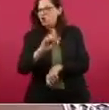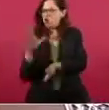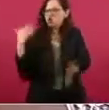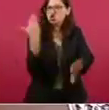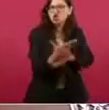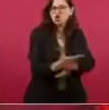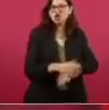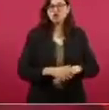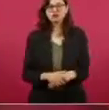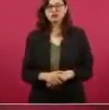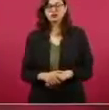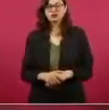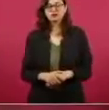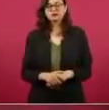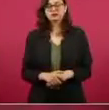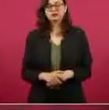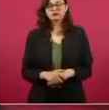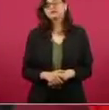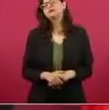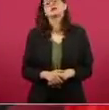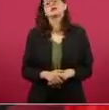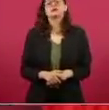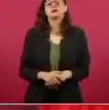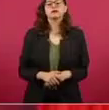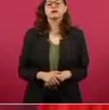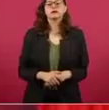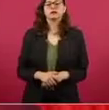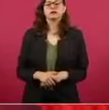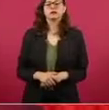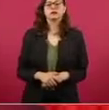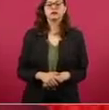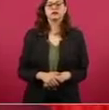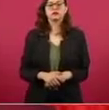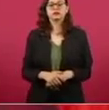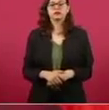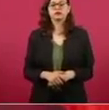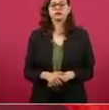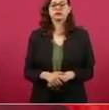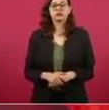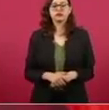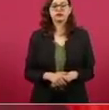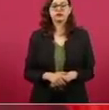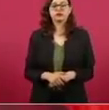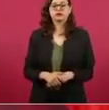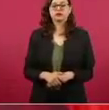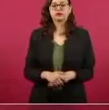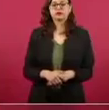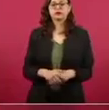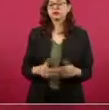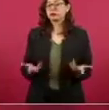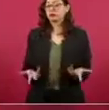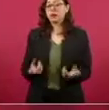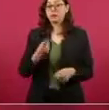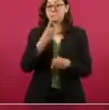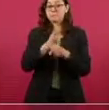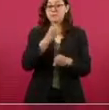primero para decirle que declinara MIT